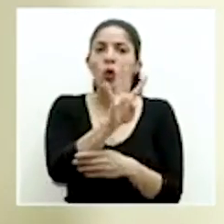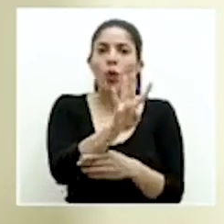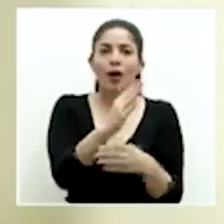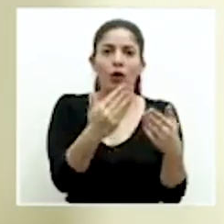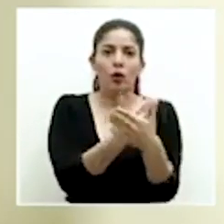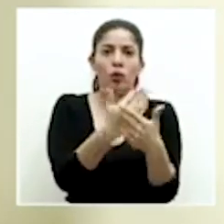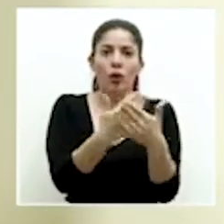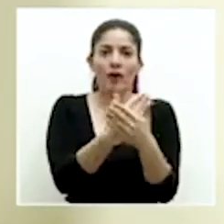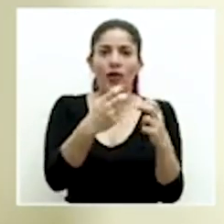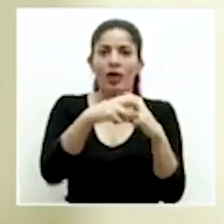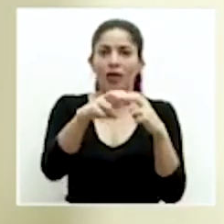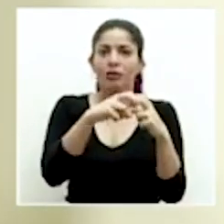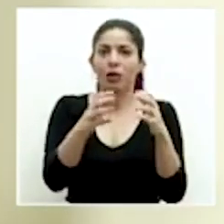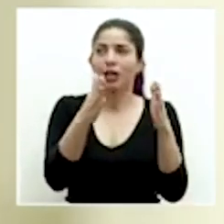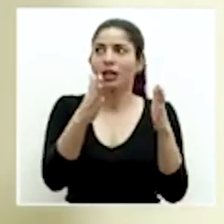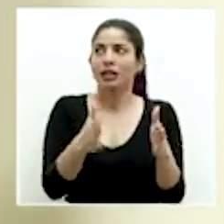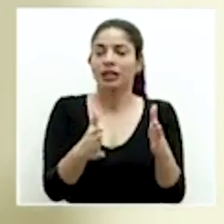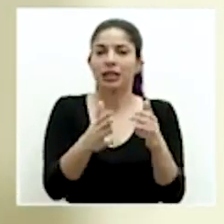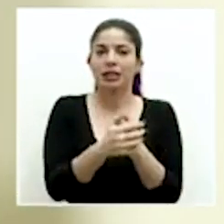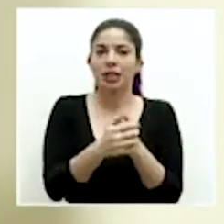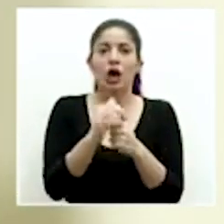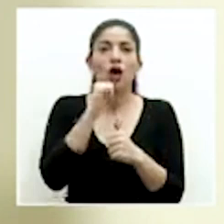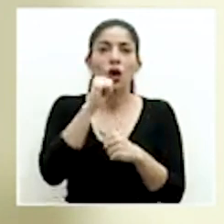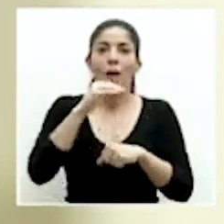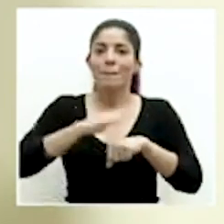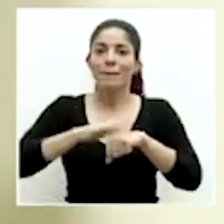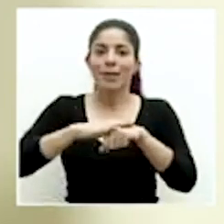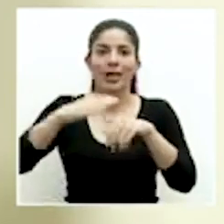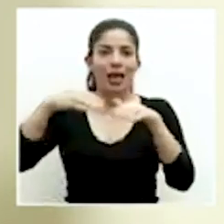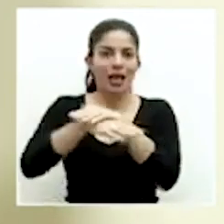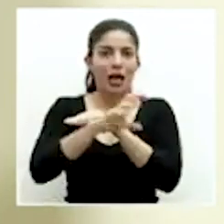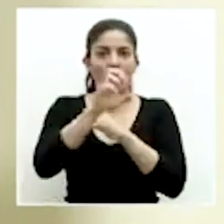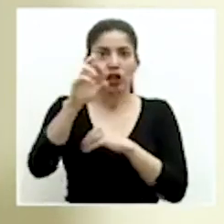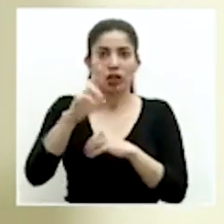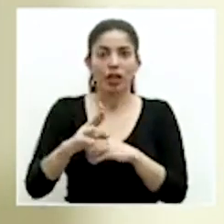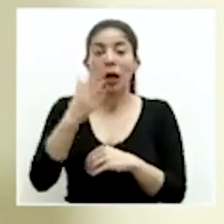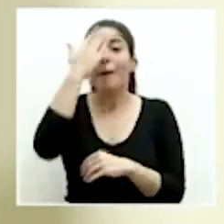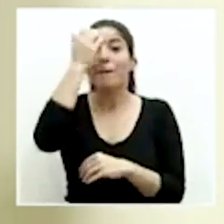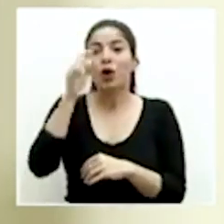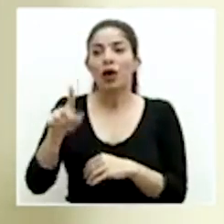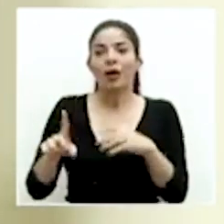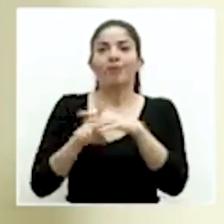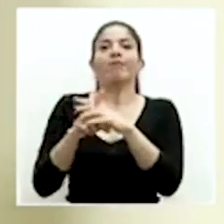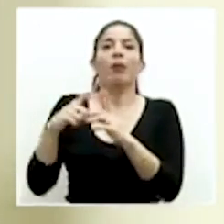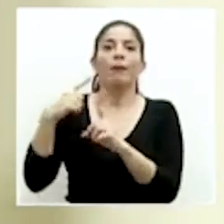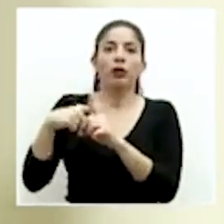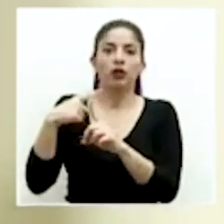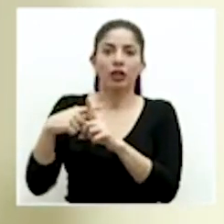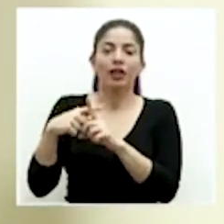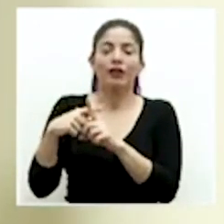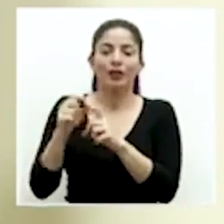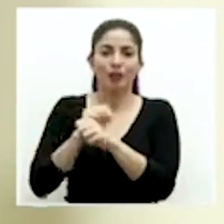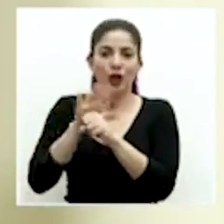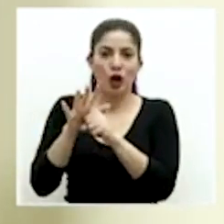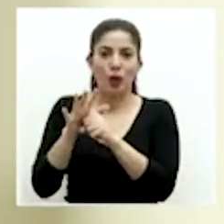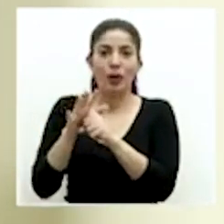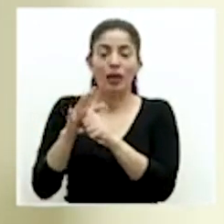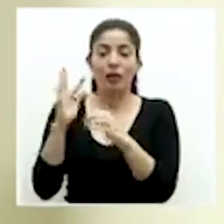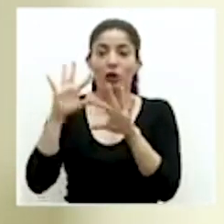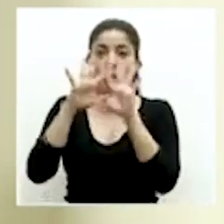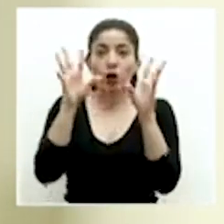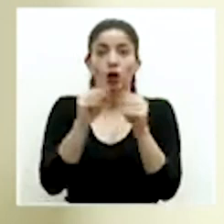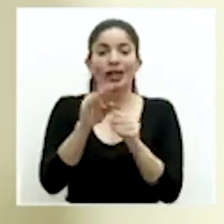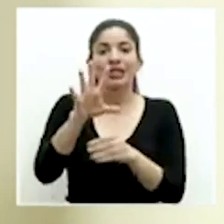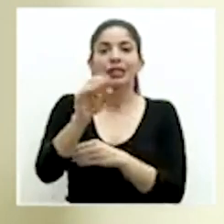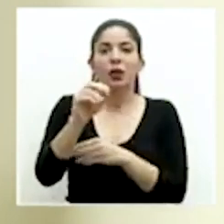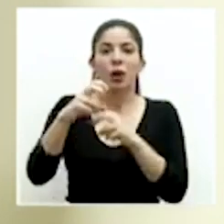casos nuevos de transportistas, a los que no se les autorizó el ingreso a Costa Rica por tener resultado positivo en la prueba COVID-19 y llegamos a un total de